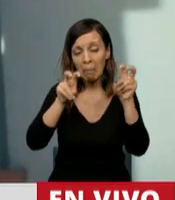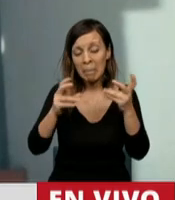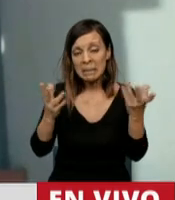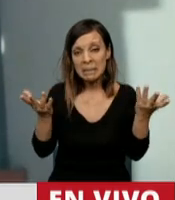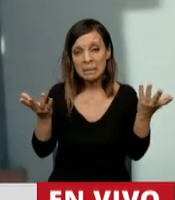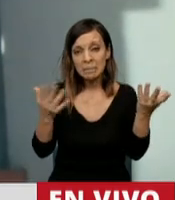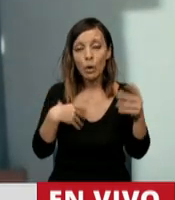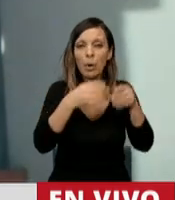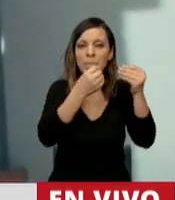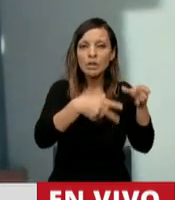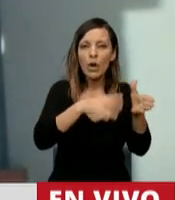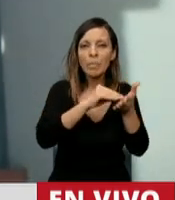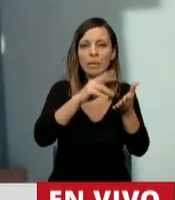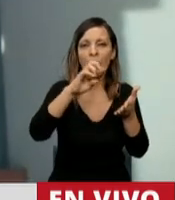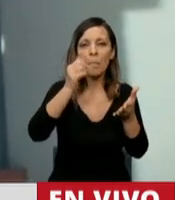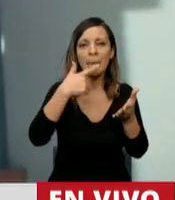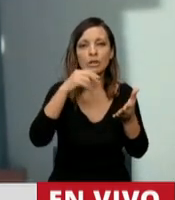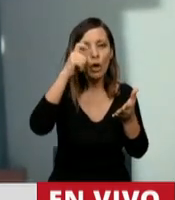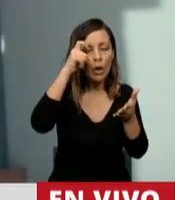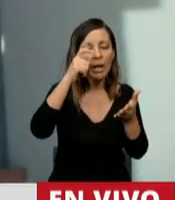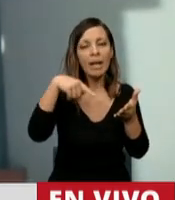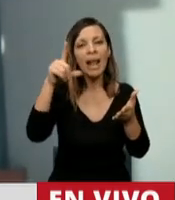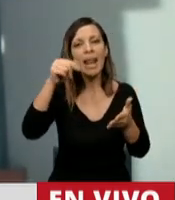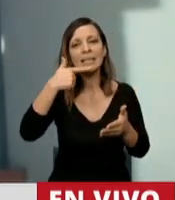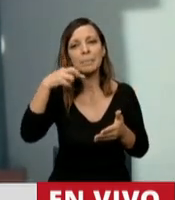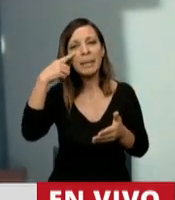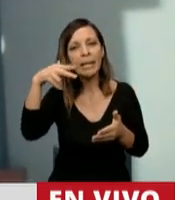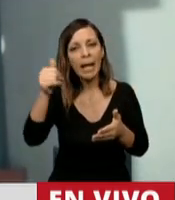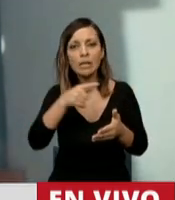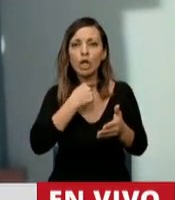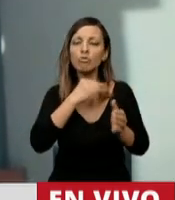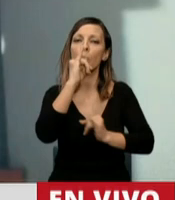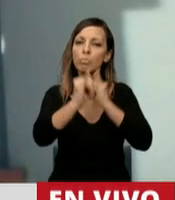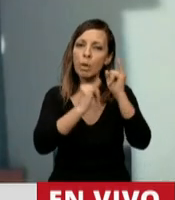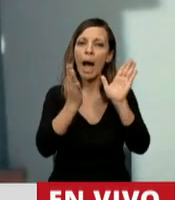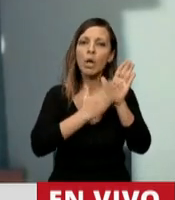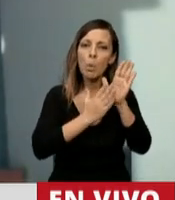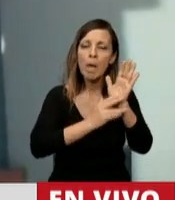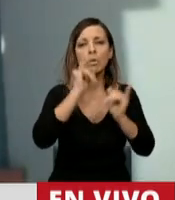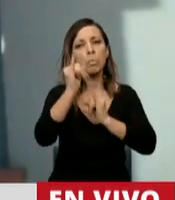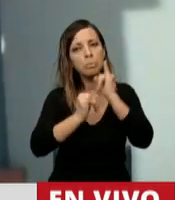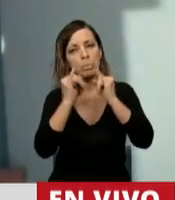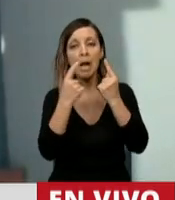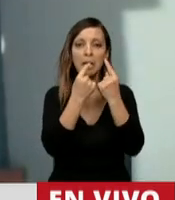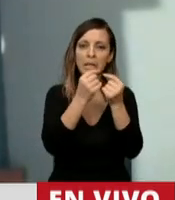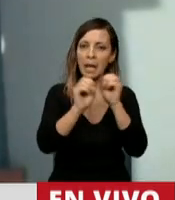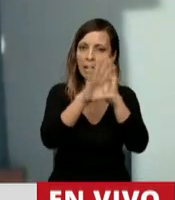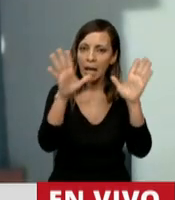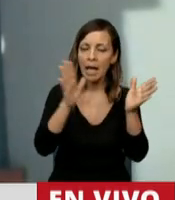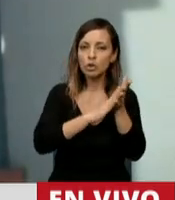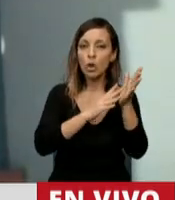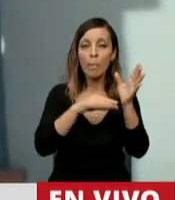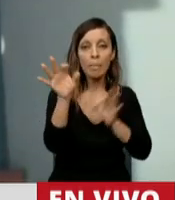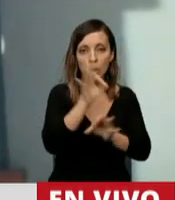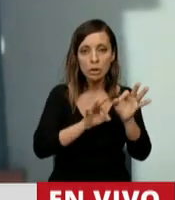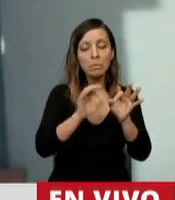inicios el diputado Pastor y el diputado Laspina intentaron ofrecer argumentos, críticas al proyecto que estamos debatiendo y luego se